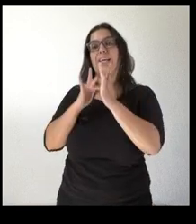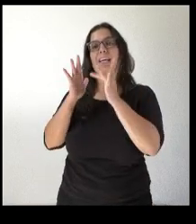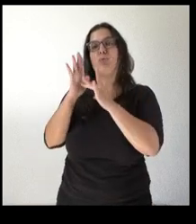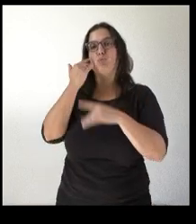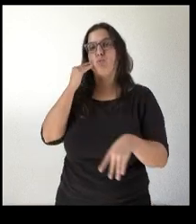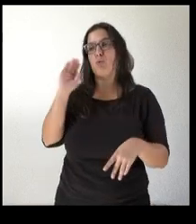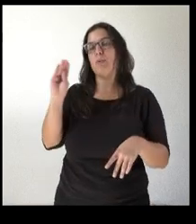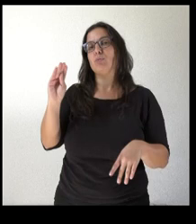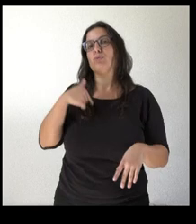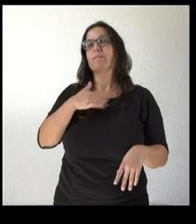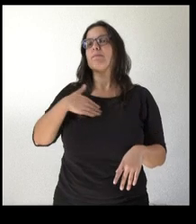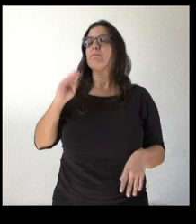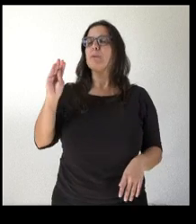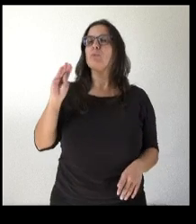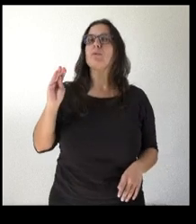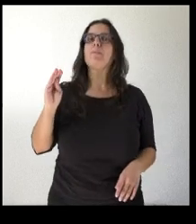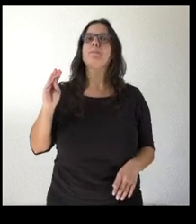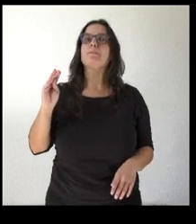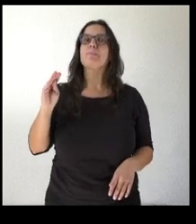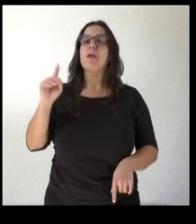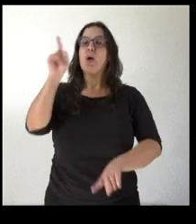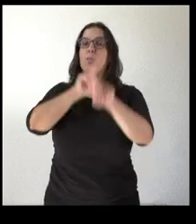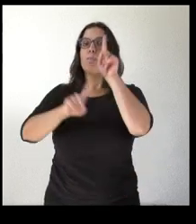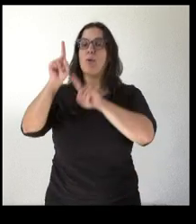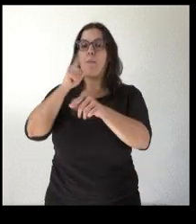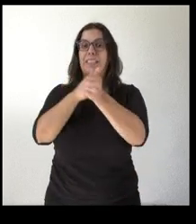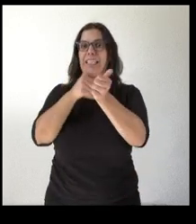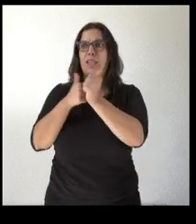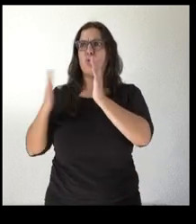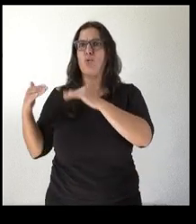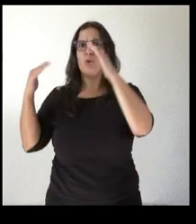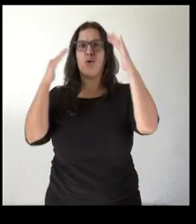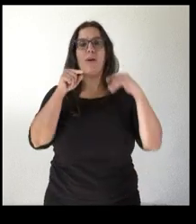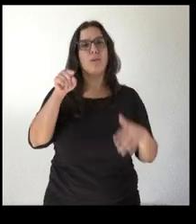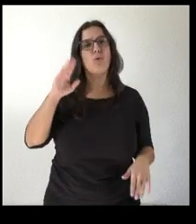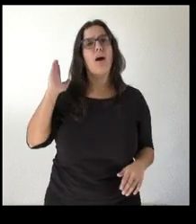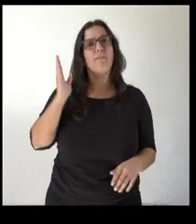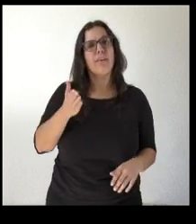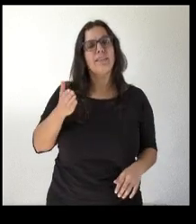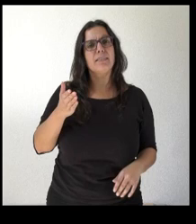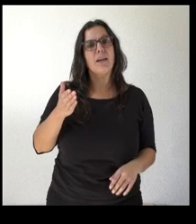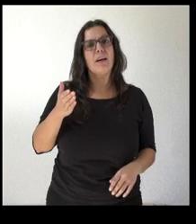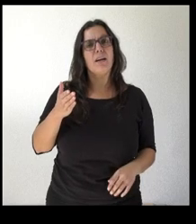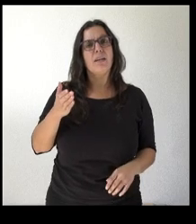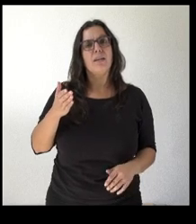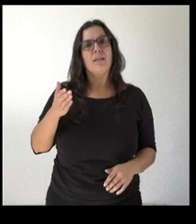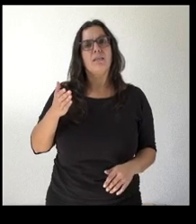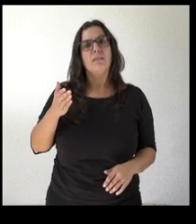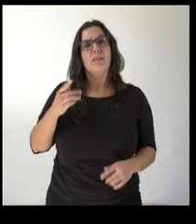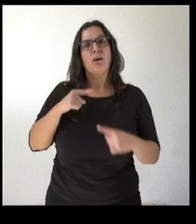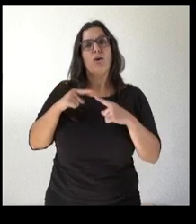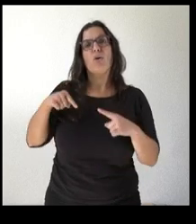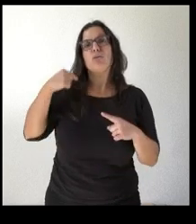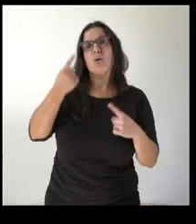yo le quería preguntar si este problema de la falta de secretarios está afectando a la posibilidad de